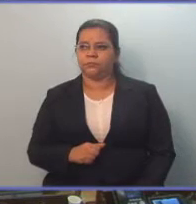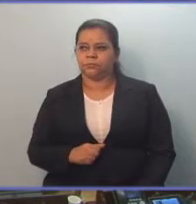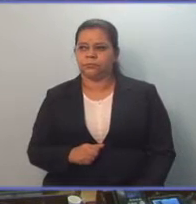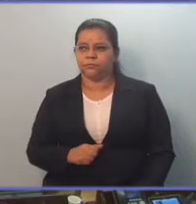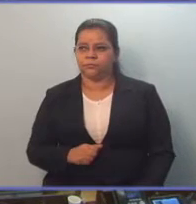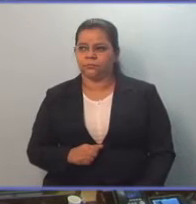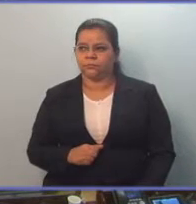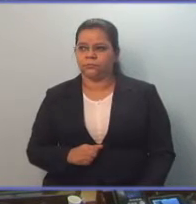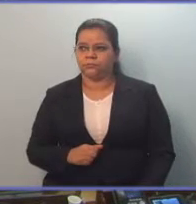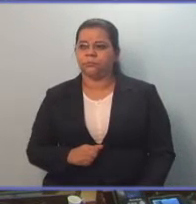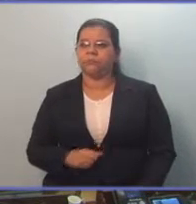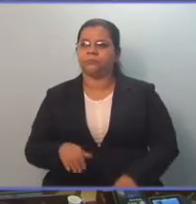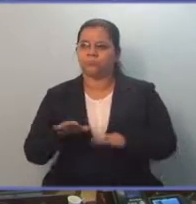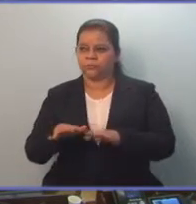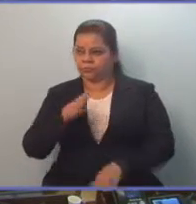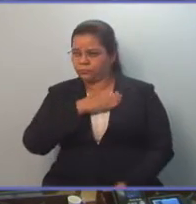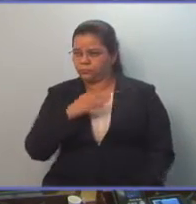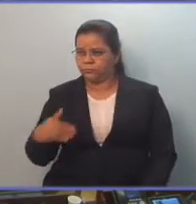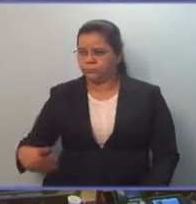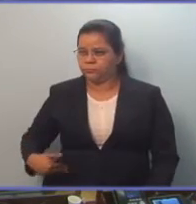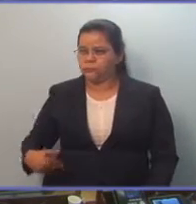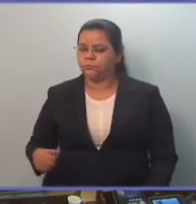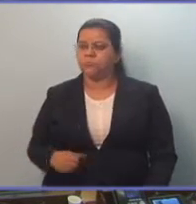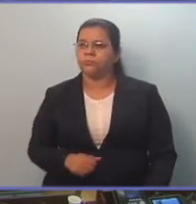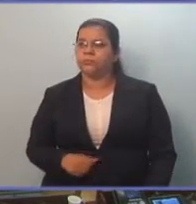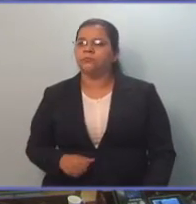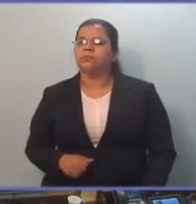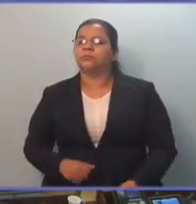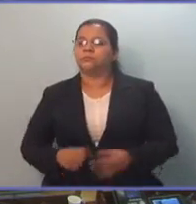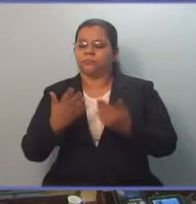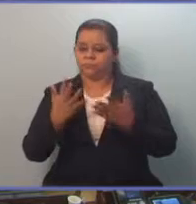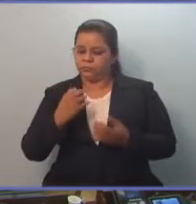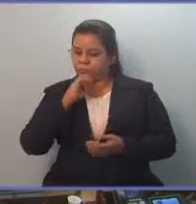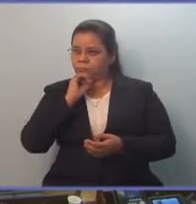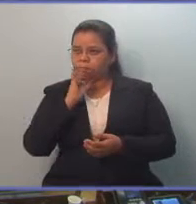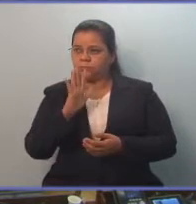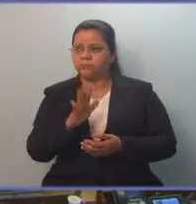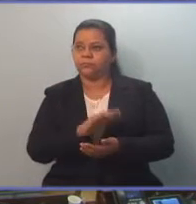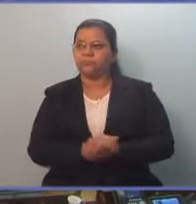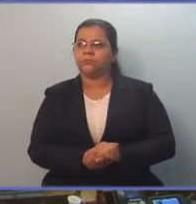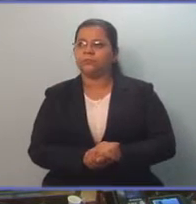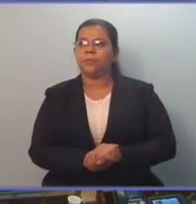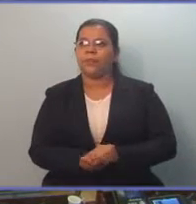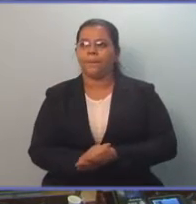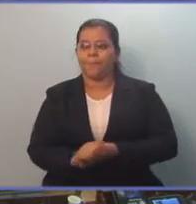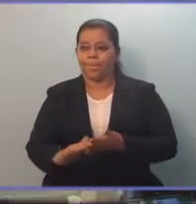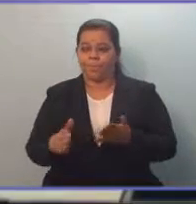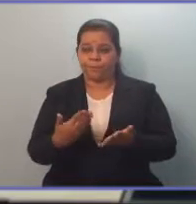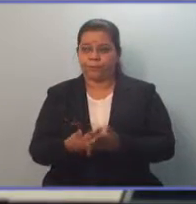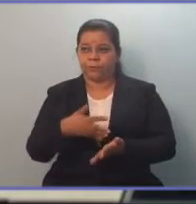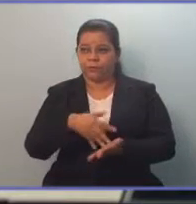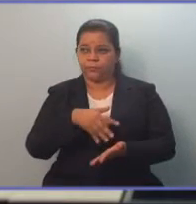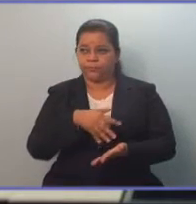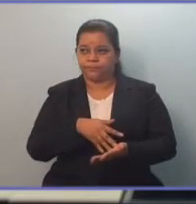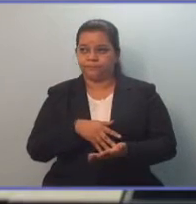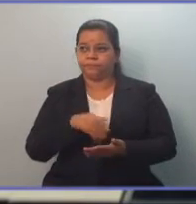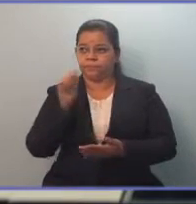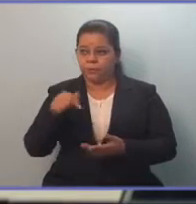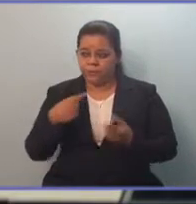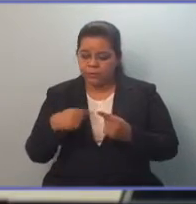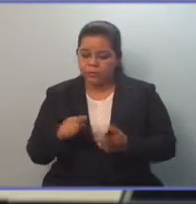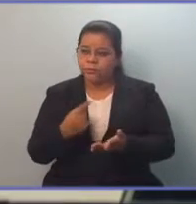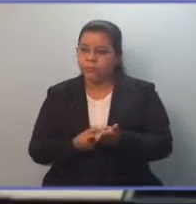Gracias, Presidente. Yo quiero dirigirme a la población que sigue este debate